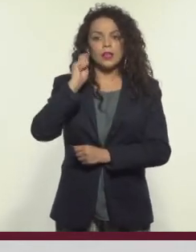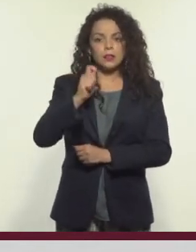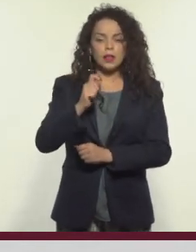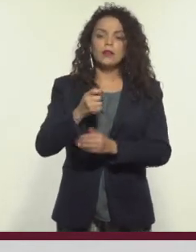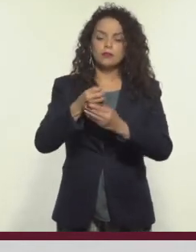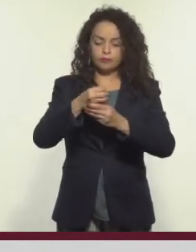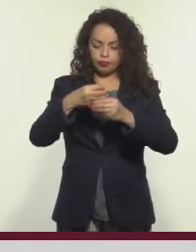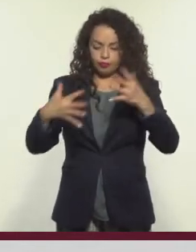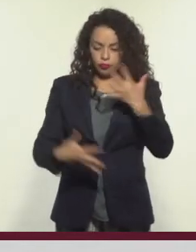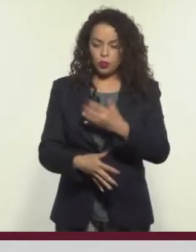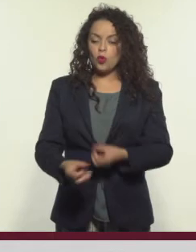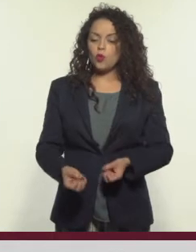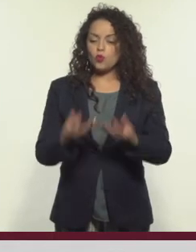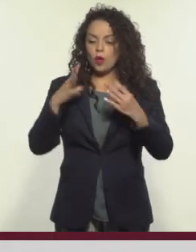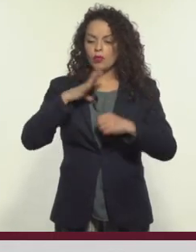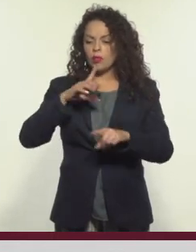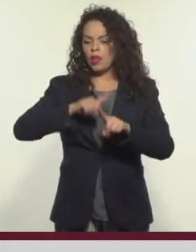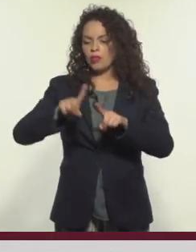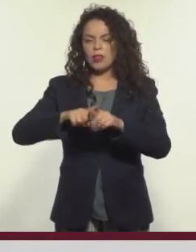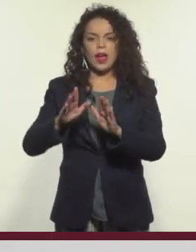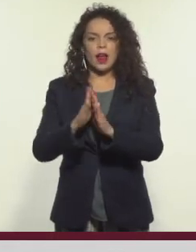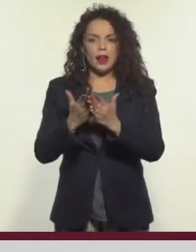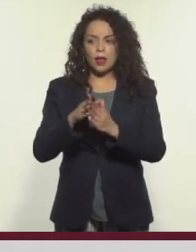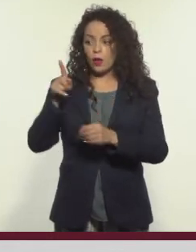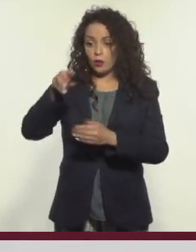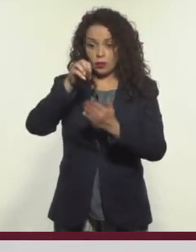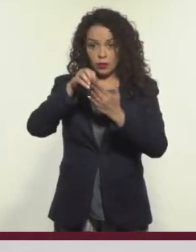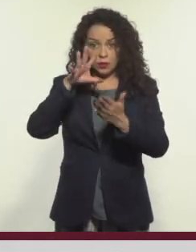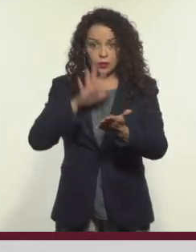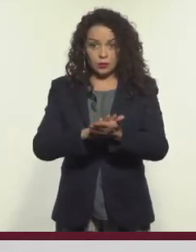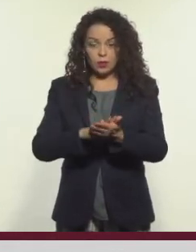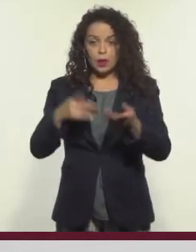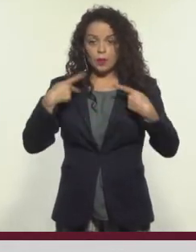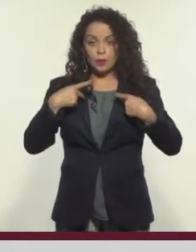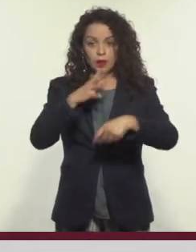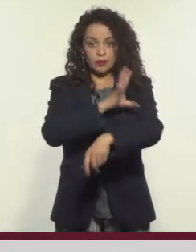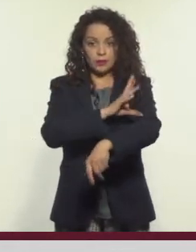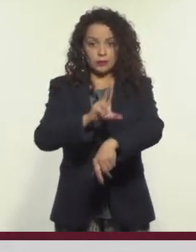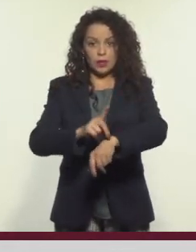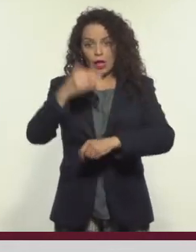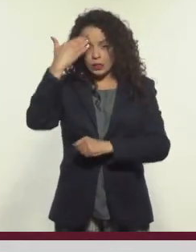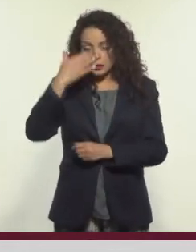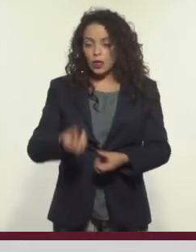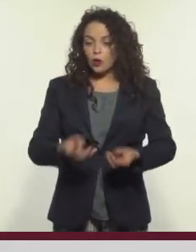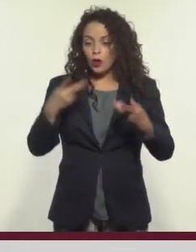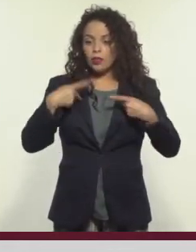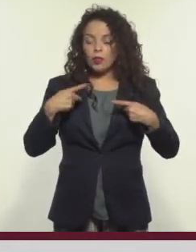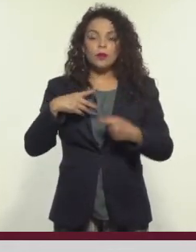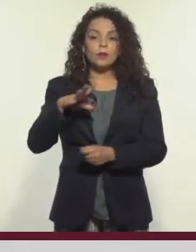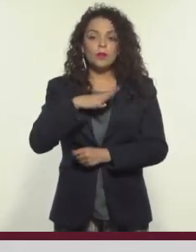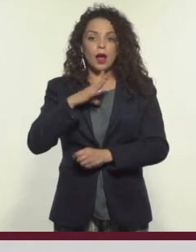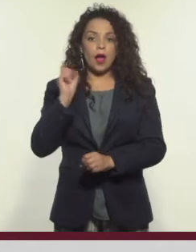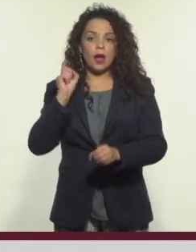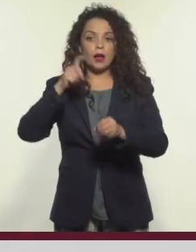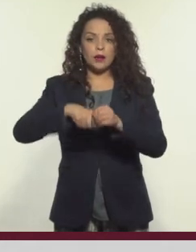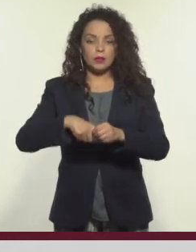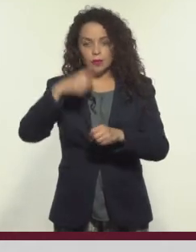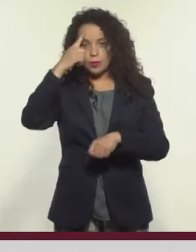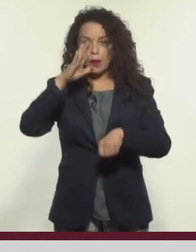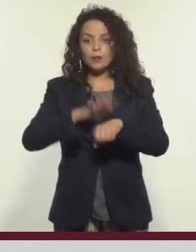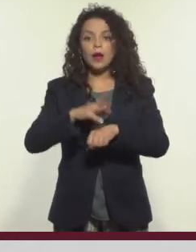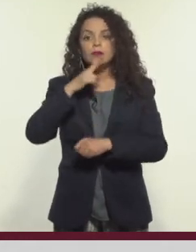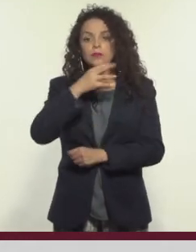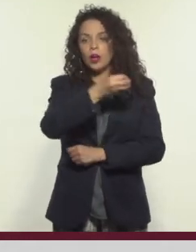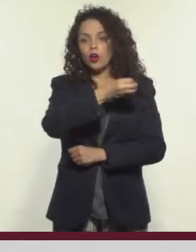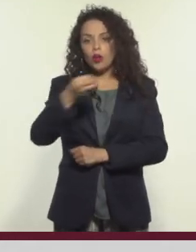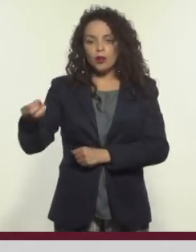disposición el catálogo de libros y con el registro que deben realizar, los organizadores sabrán cuántos asistentes habrá y se podrá